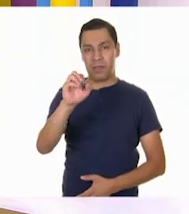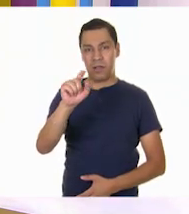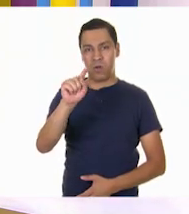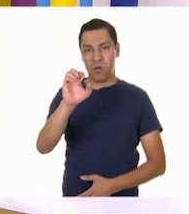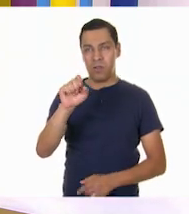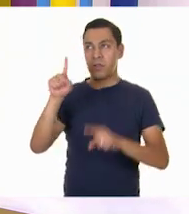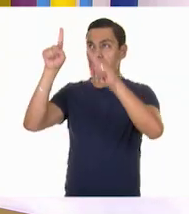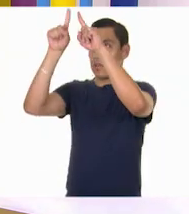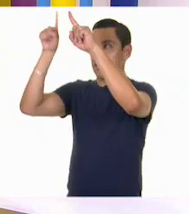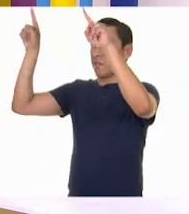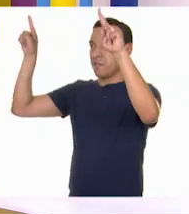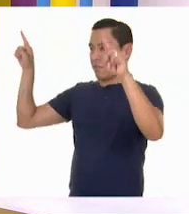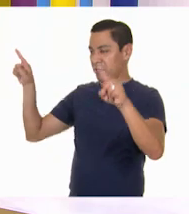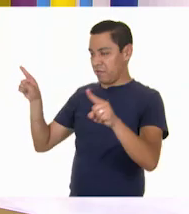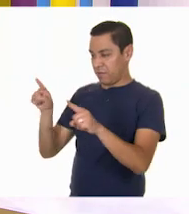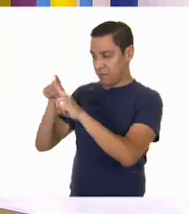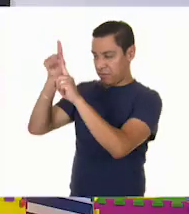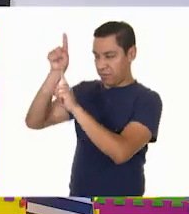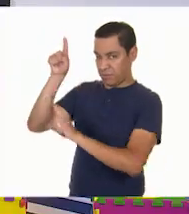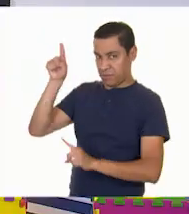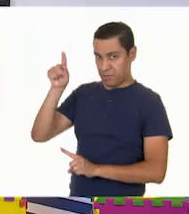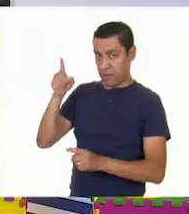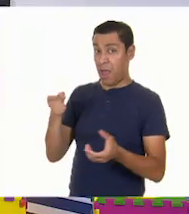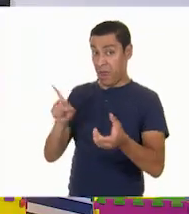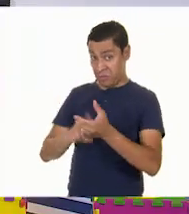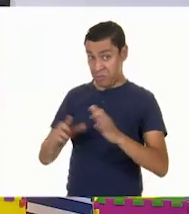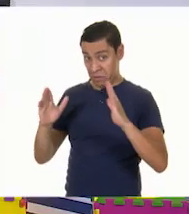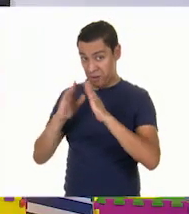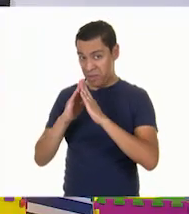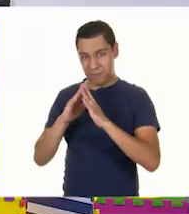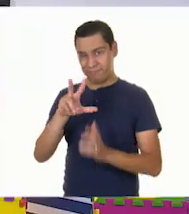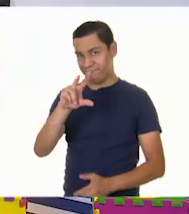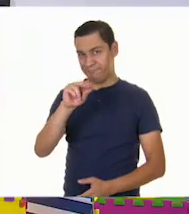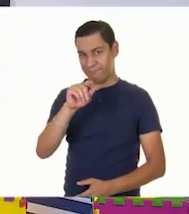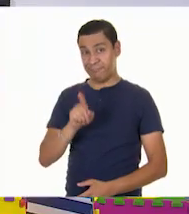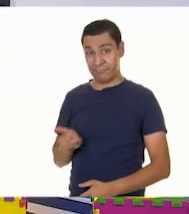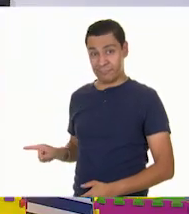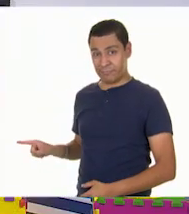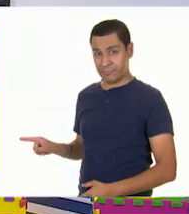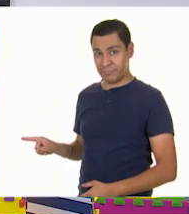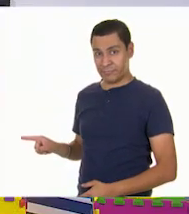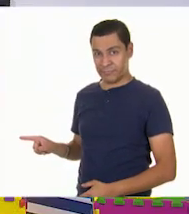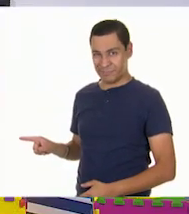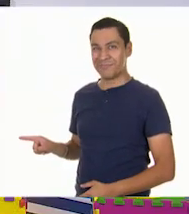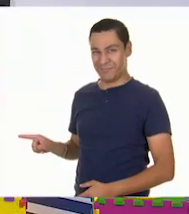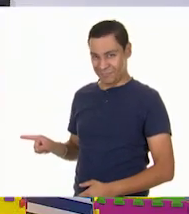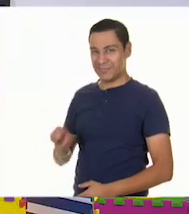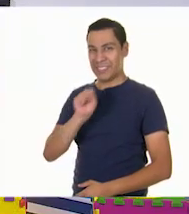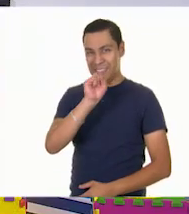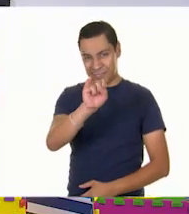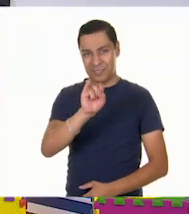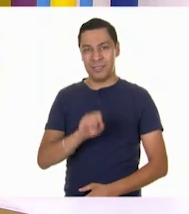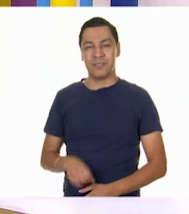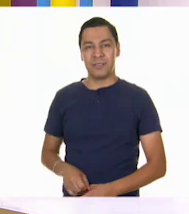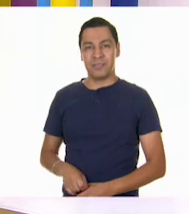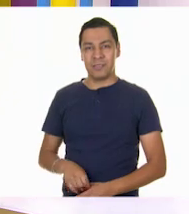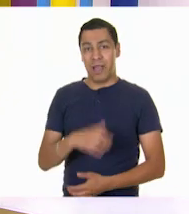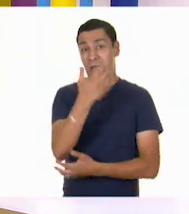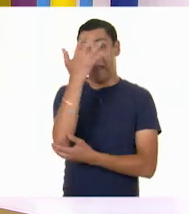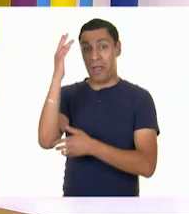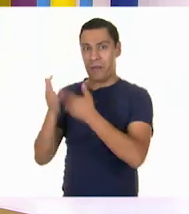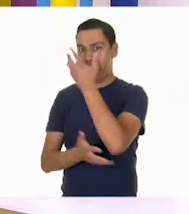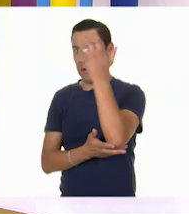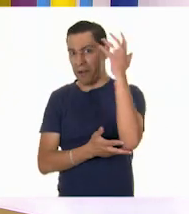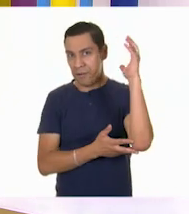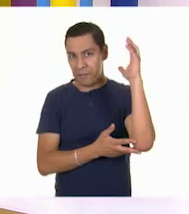ejemplo, en la casa? No. ¿En la playa? Sí. ¿Entre árboles?